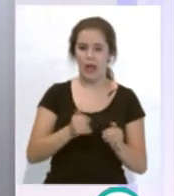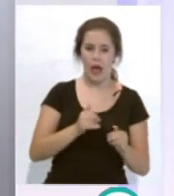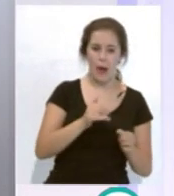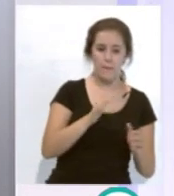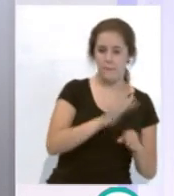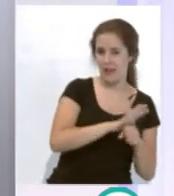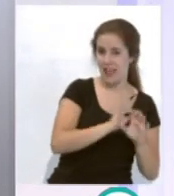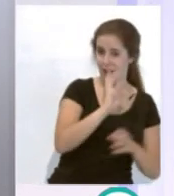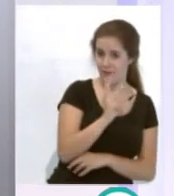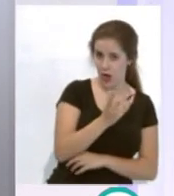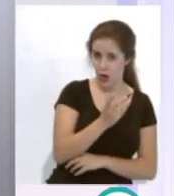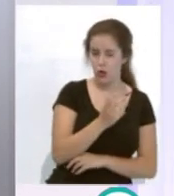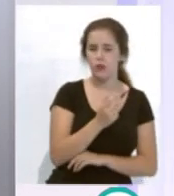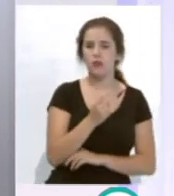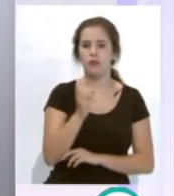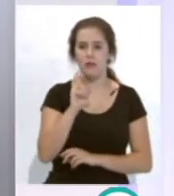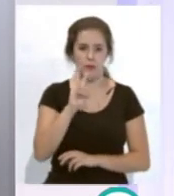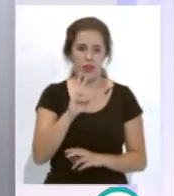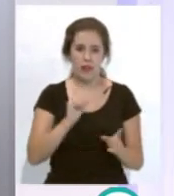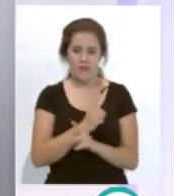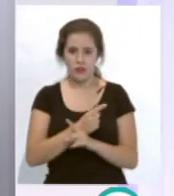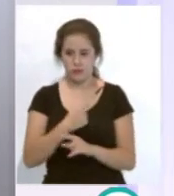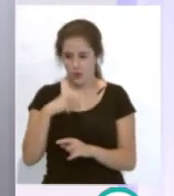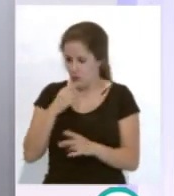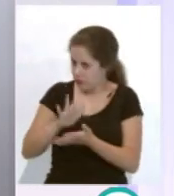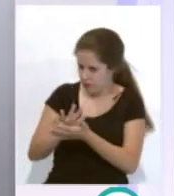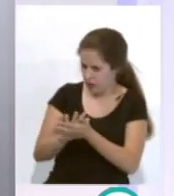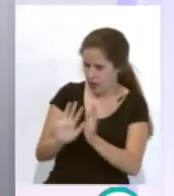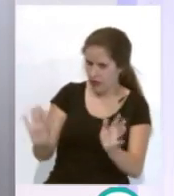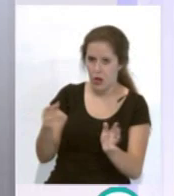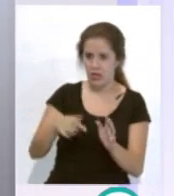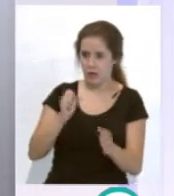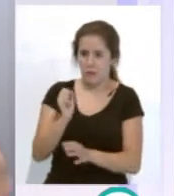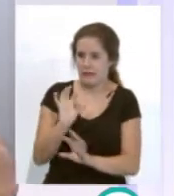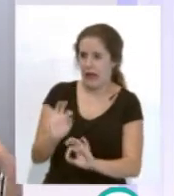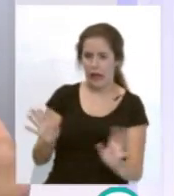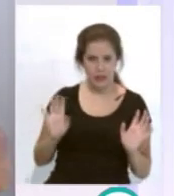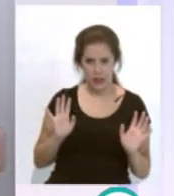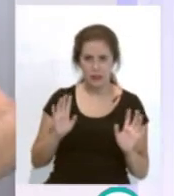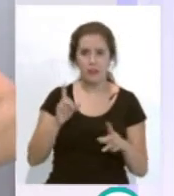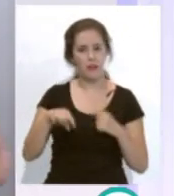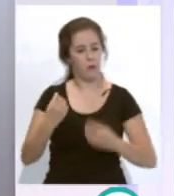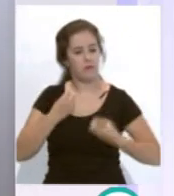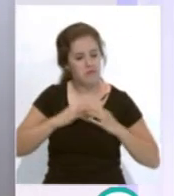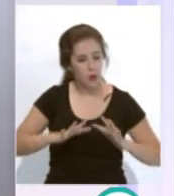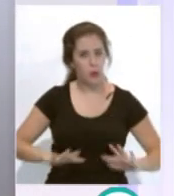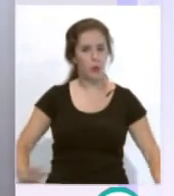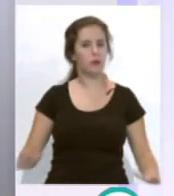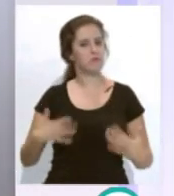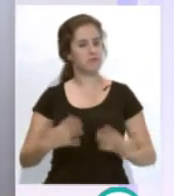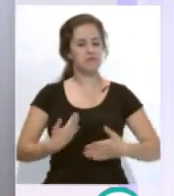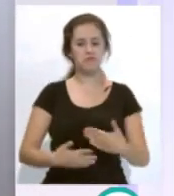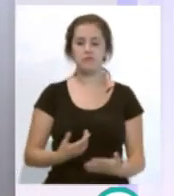Faro yo le vi nervioso, tranquilo que aquí no vamos a matar a nadie y ya luego se soltó y fue muy normal.